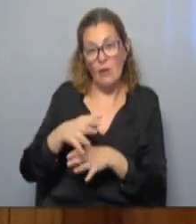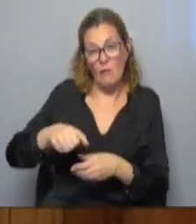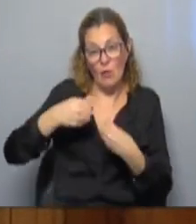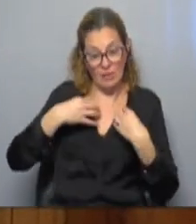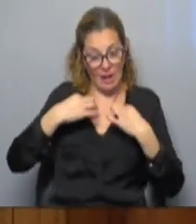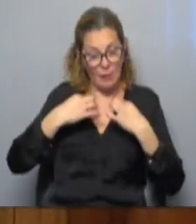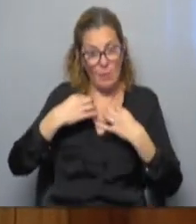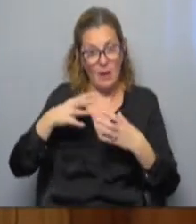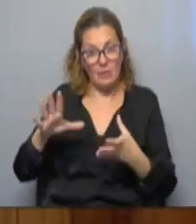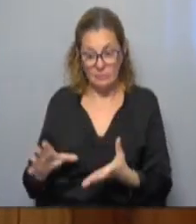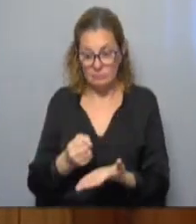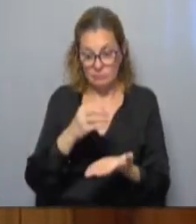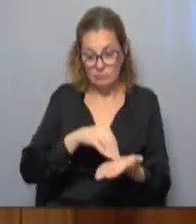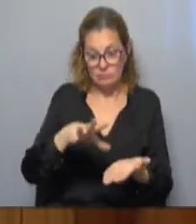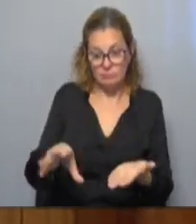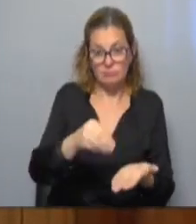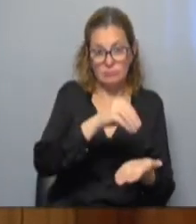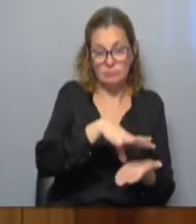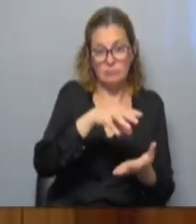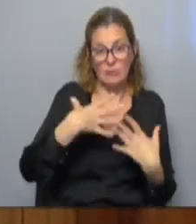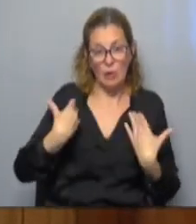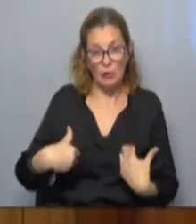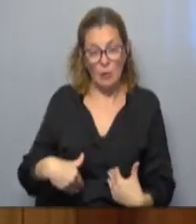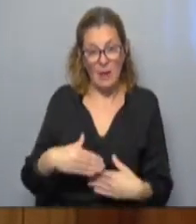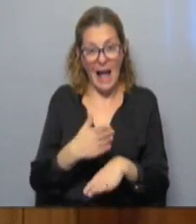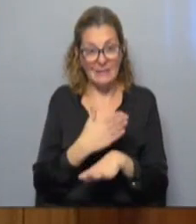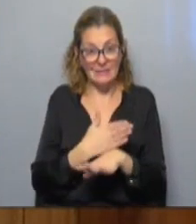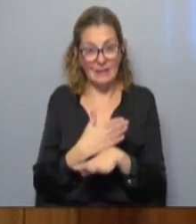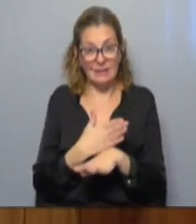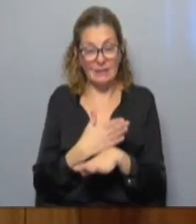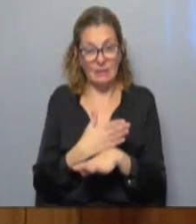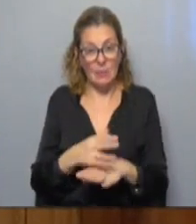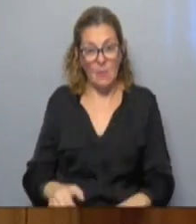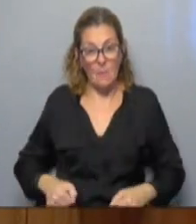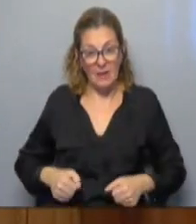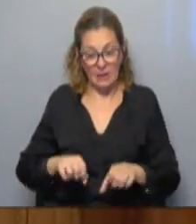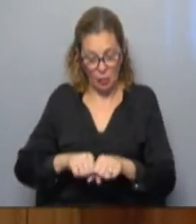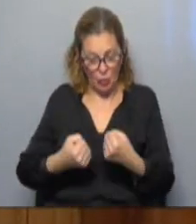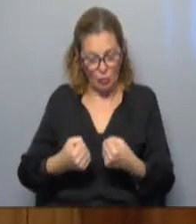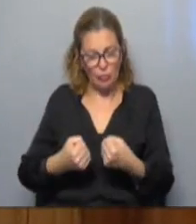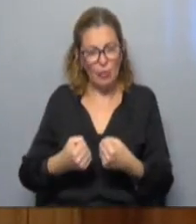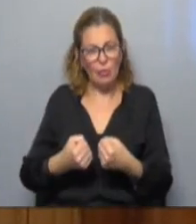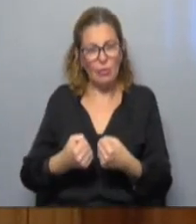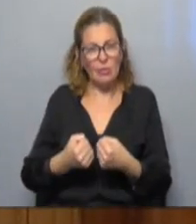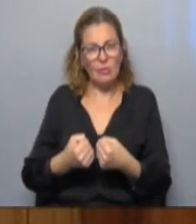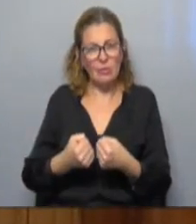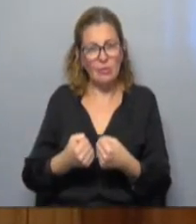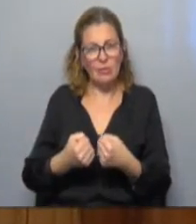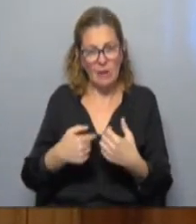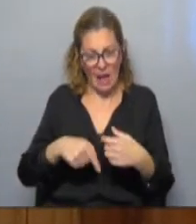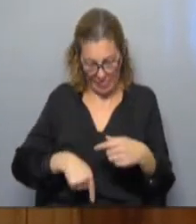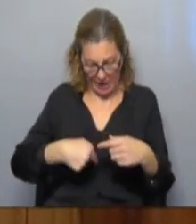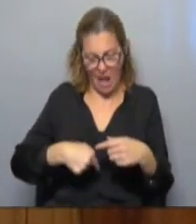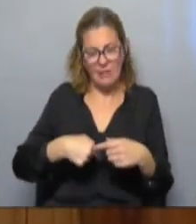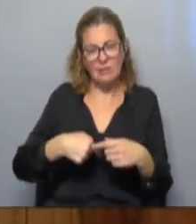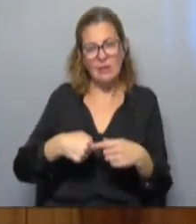a nosotras y nos pidieron que recogiéramos la ropa que ella tenía puesta en ese momento que era un pantalón que estaba roto adelante